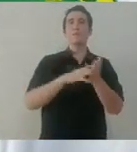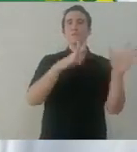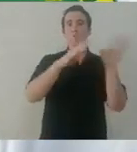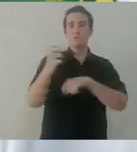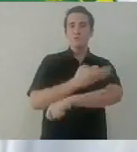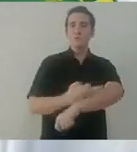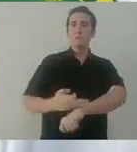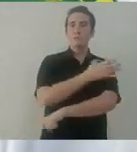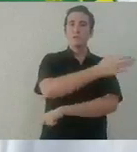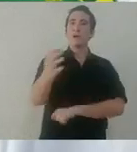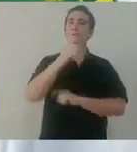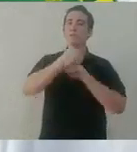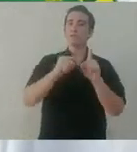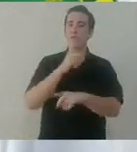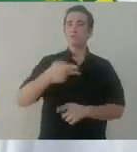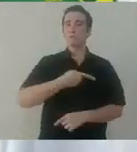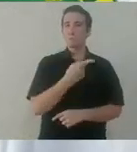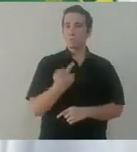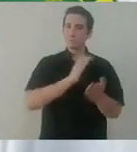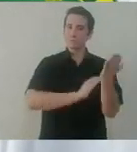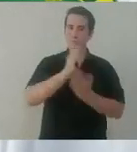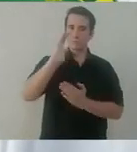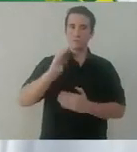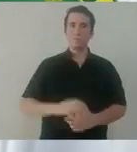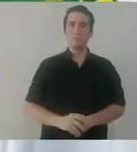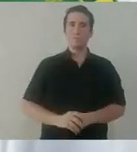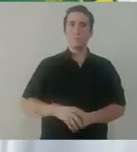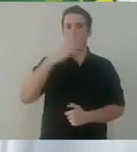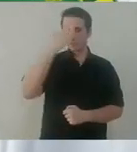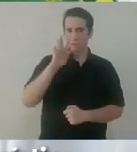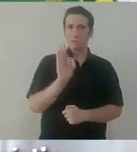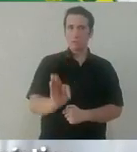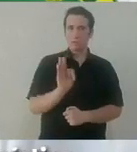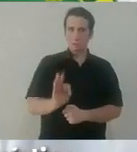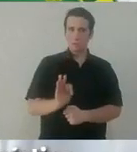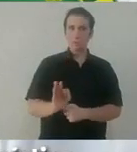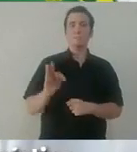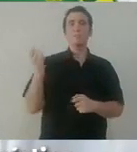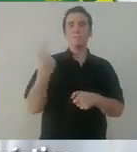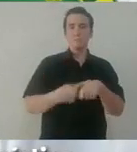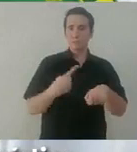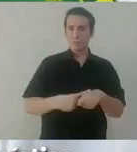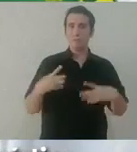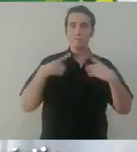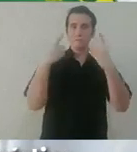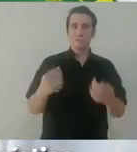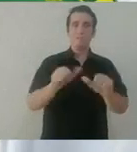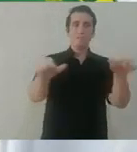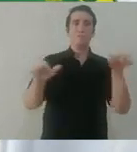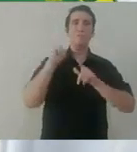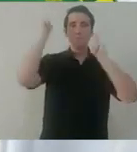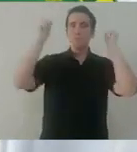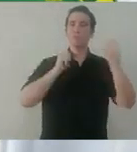.400 familias del campo en situación de pobreza extrema. Sabiendo las afectaciones que la contingencia ha provocado en el sector